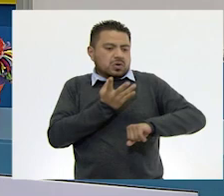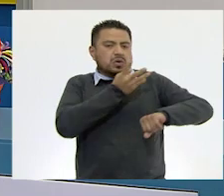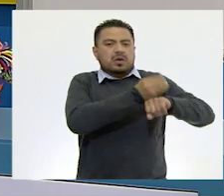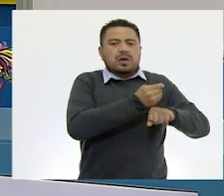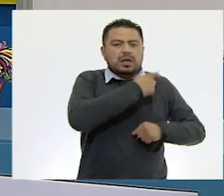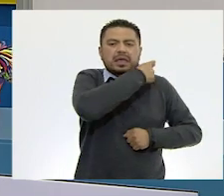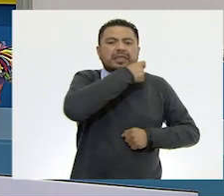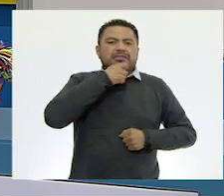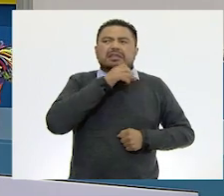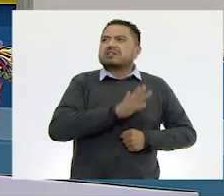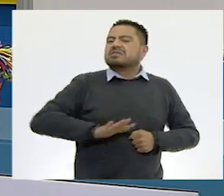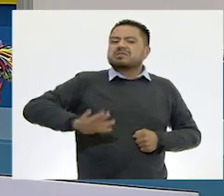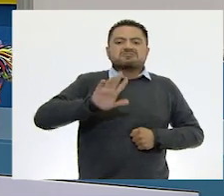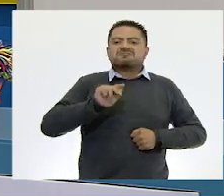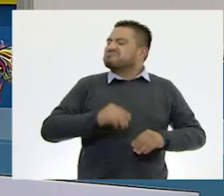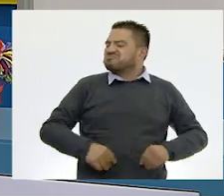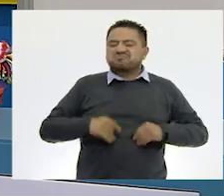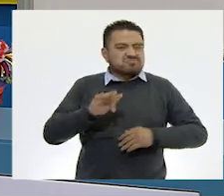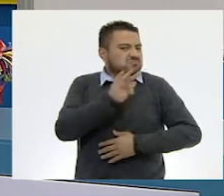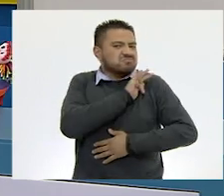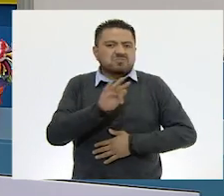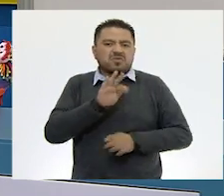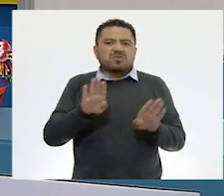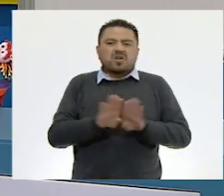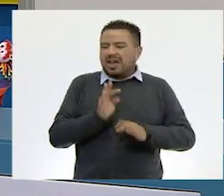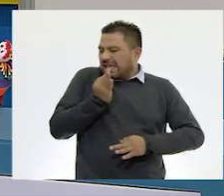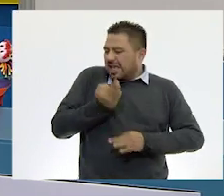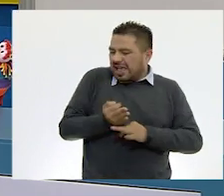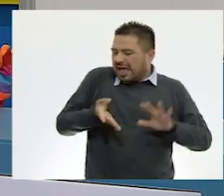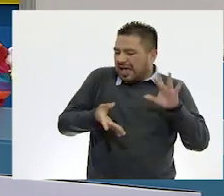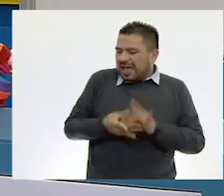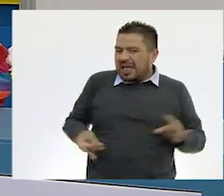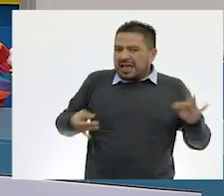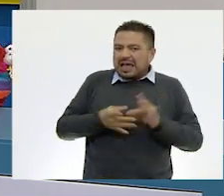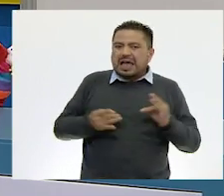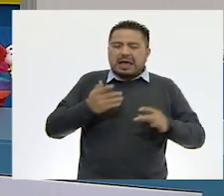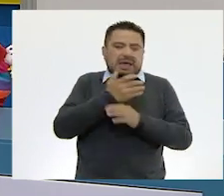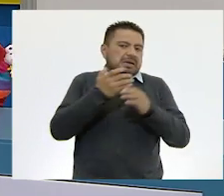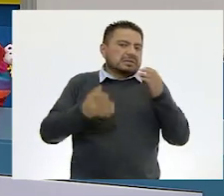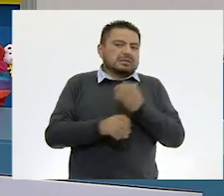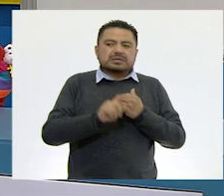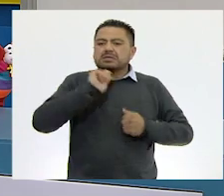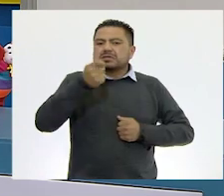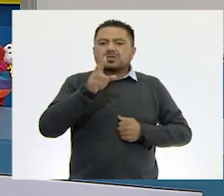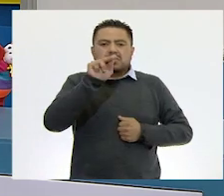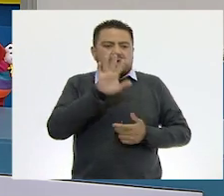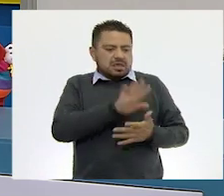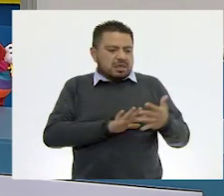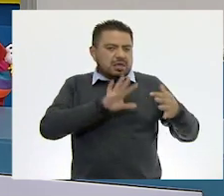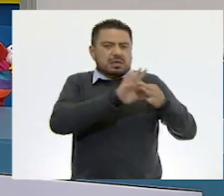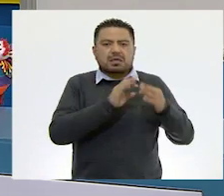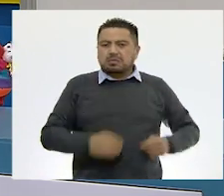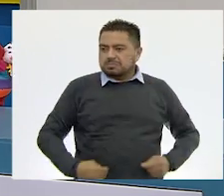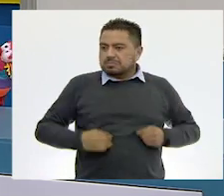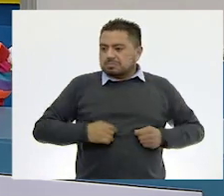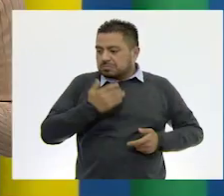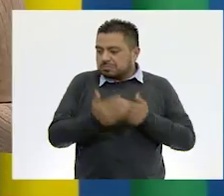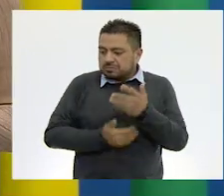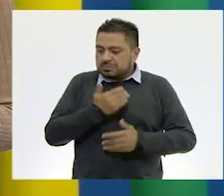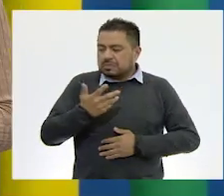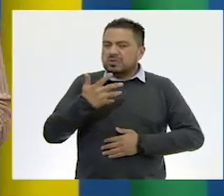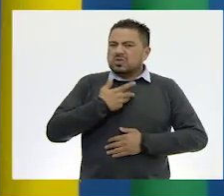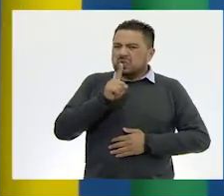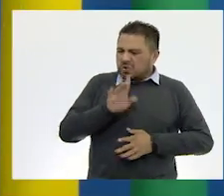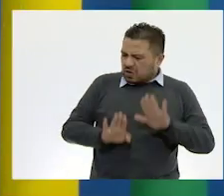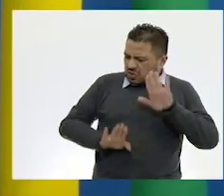en un desierto, no sobreviviría, como bien lo dijiste, Ale. Pues las condiciones no son aptas para sobrevivir. Tengo